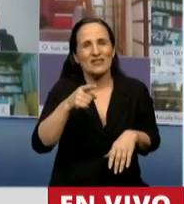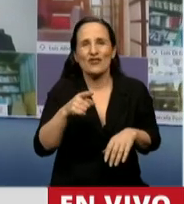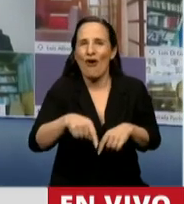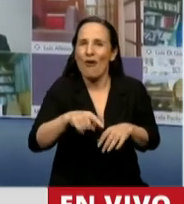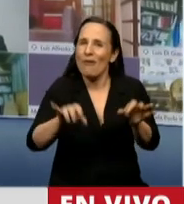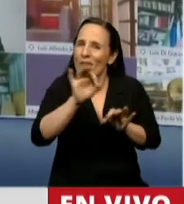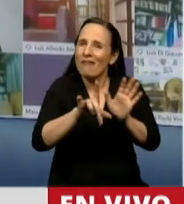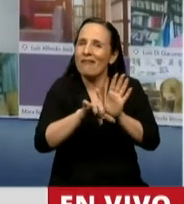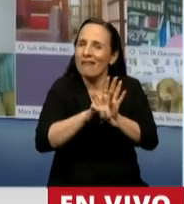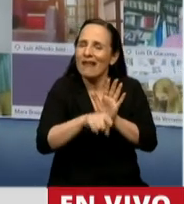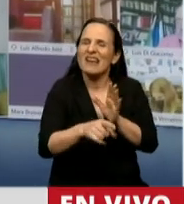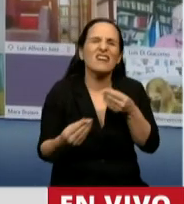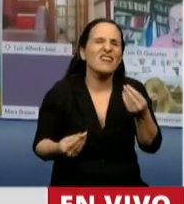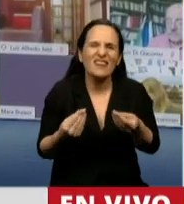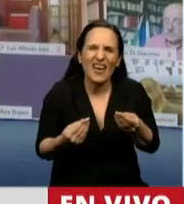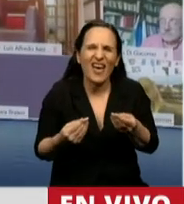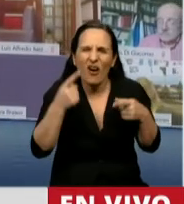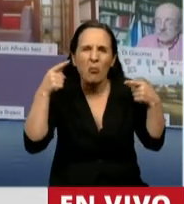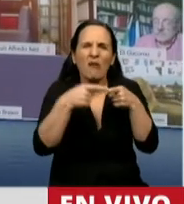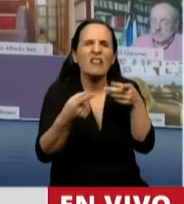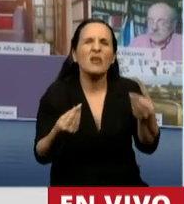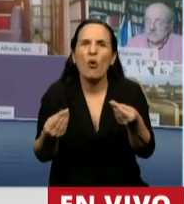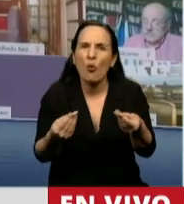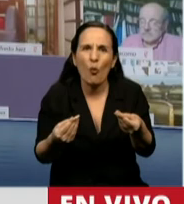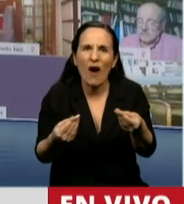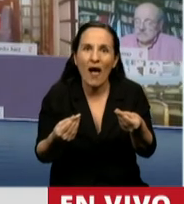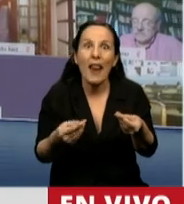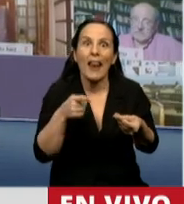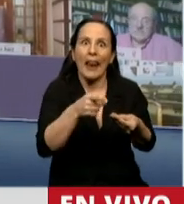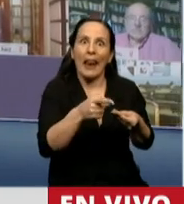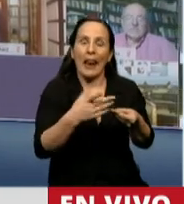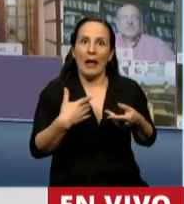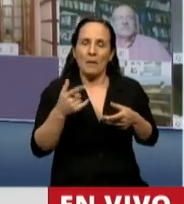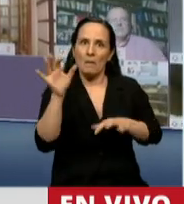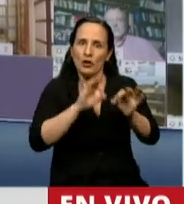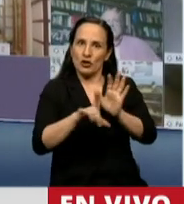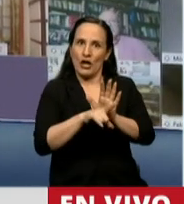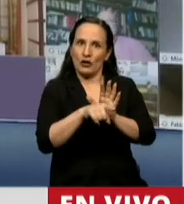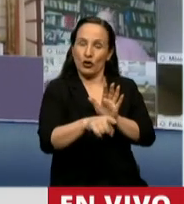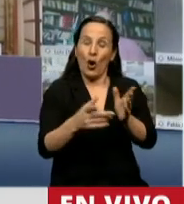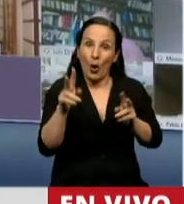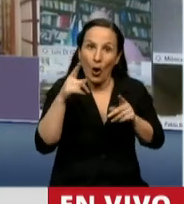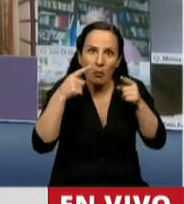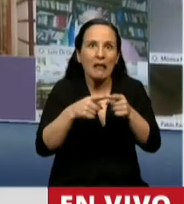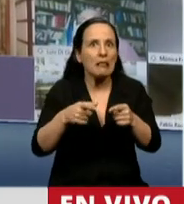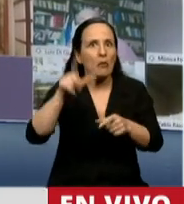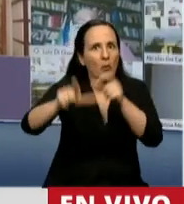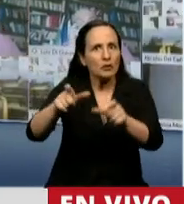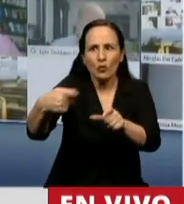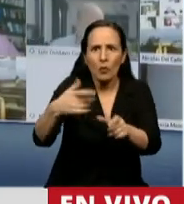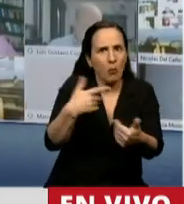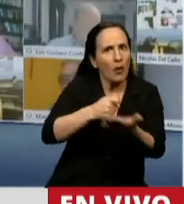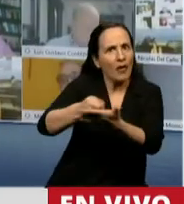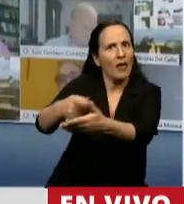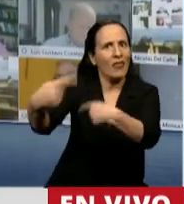viene a corregir y garantizar el cumplimiento de este proyecto de reparación histórica con